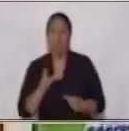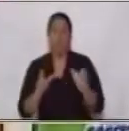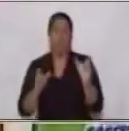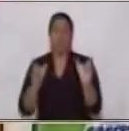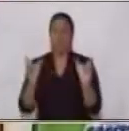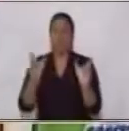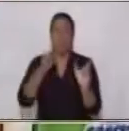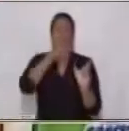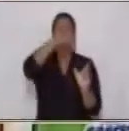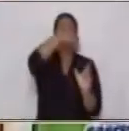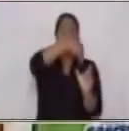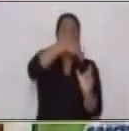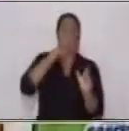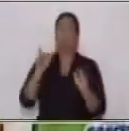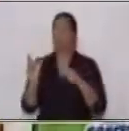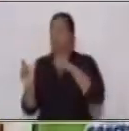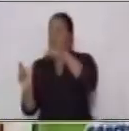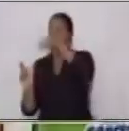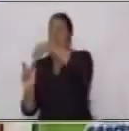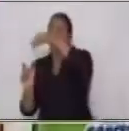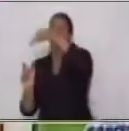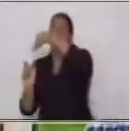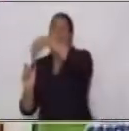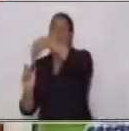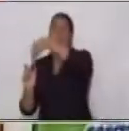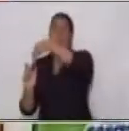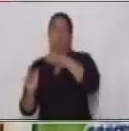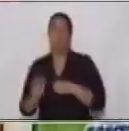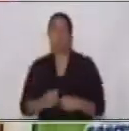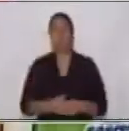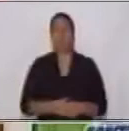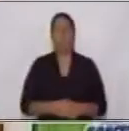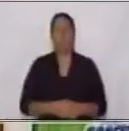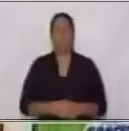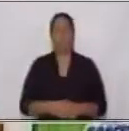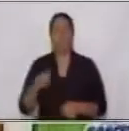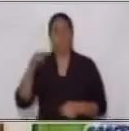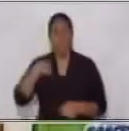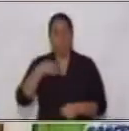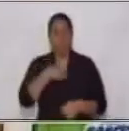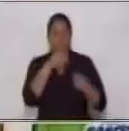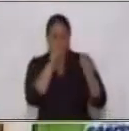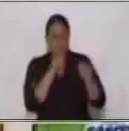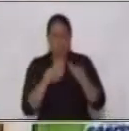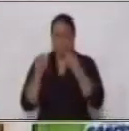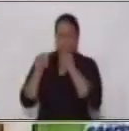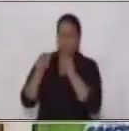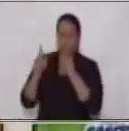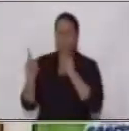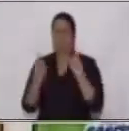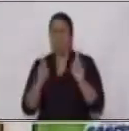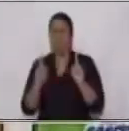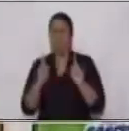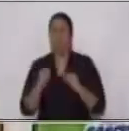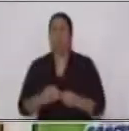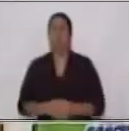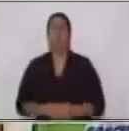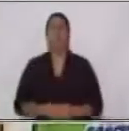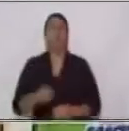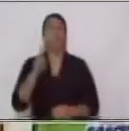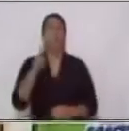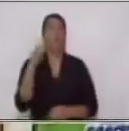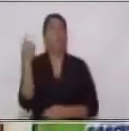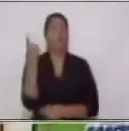núcleo del predicado. Y vamos a analizar cada una de ellas. Algo muy importante es que en el aspecto de voces